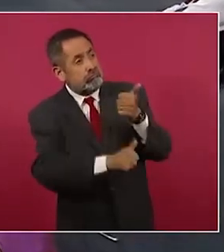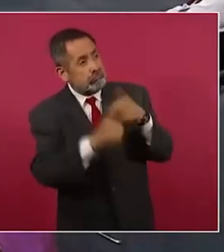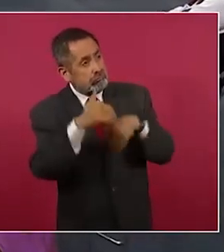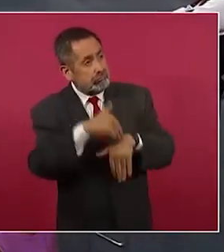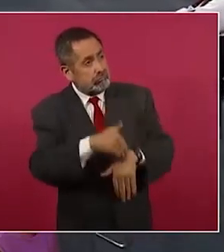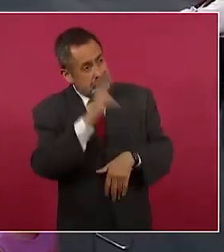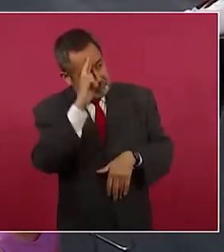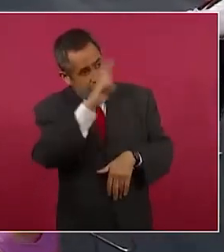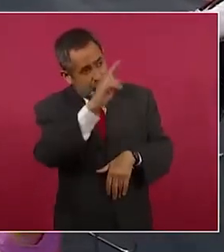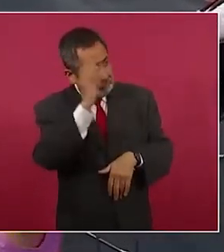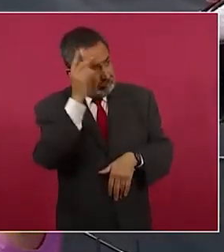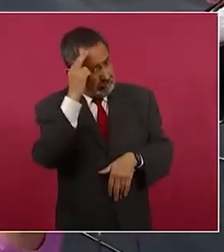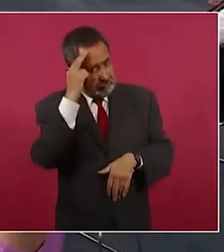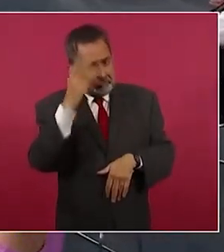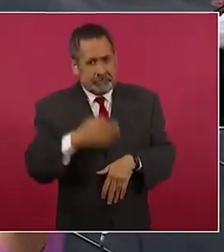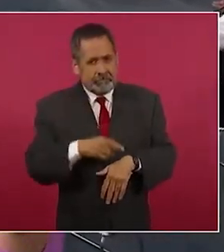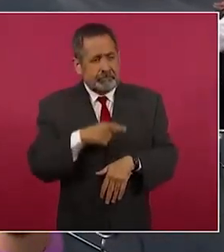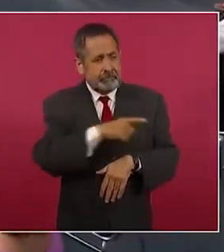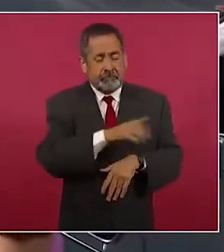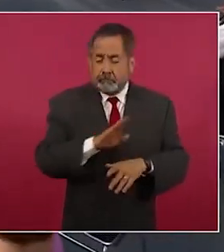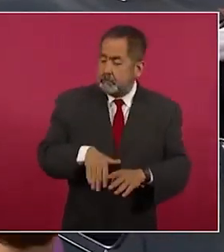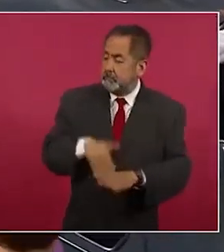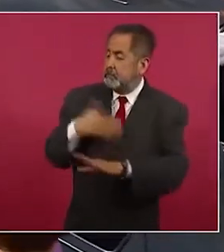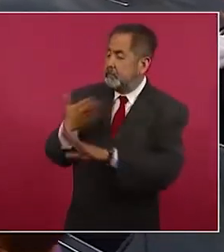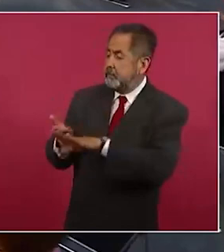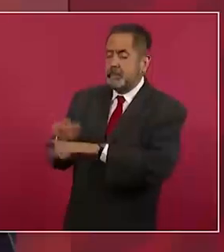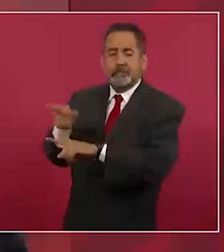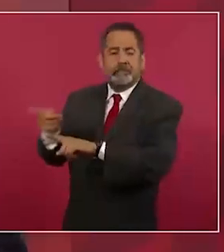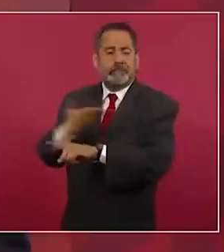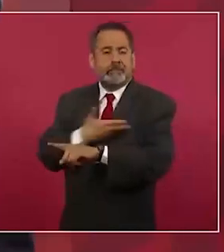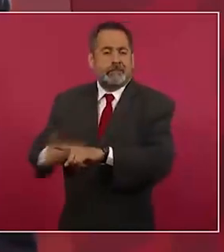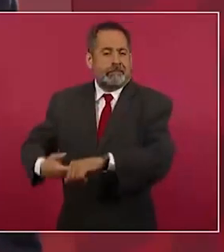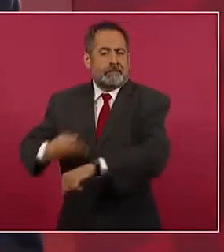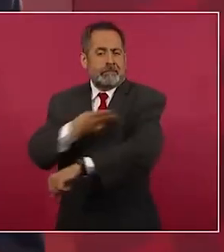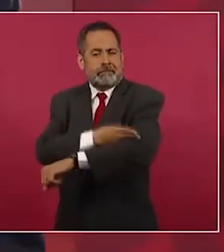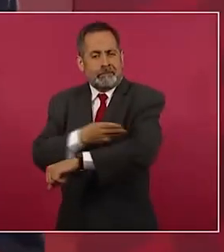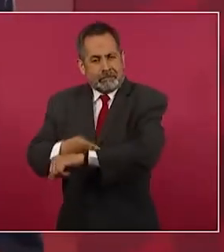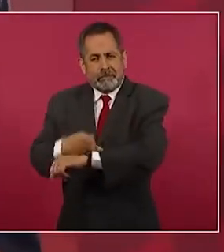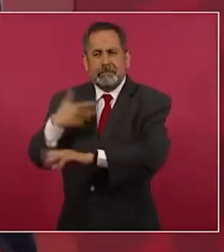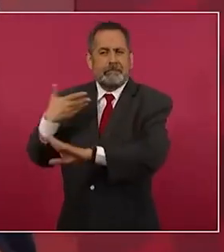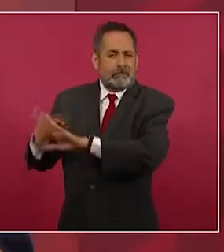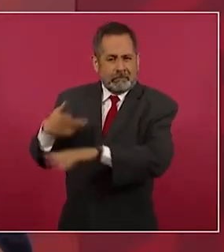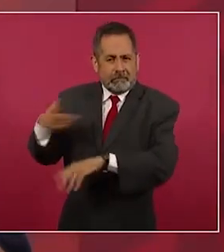y en campaña en contra del presidente Madero y de su familia.